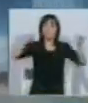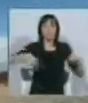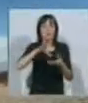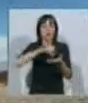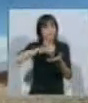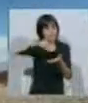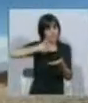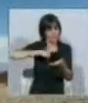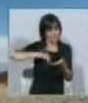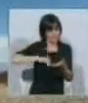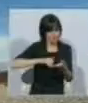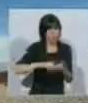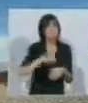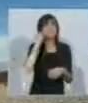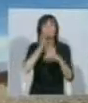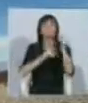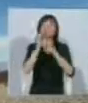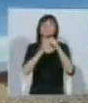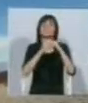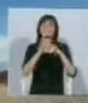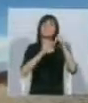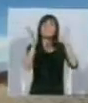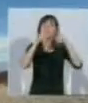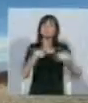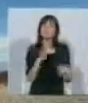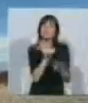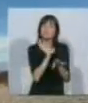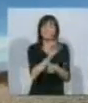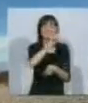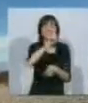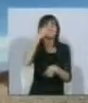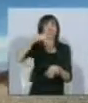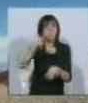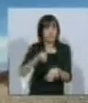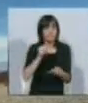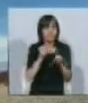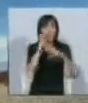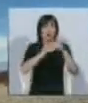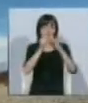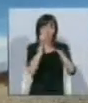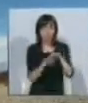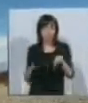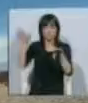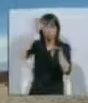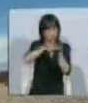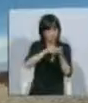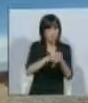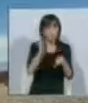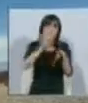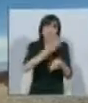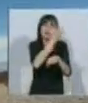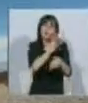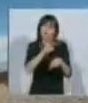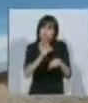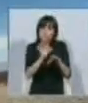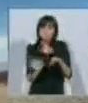Llama, valga la redundancia, y va a estar construido a 4.825 metros sobre el nivel del mar